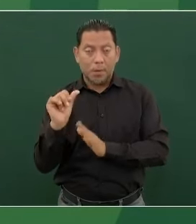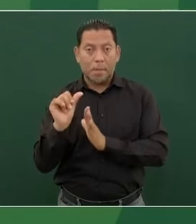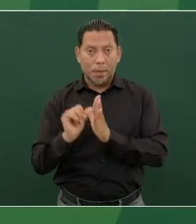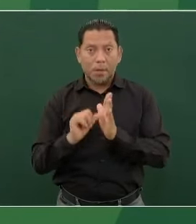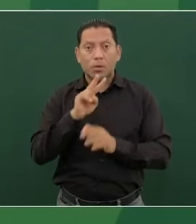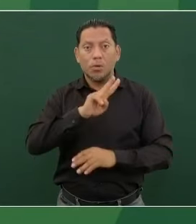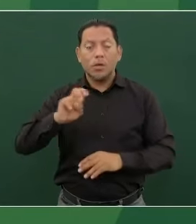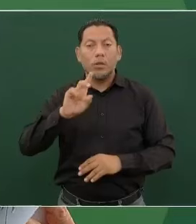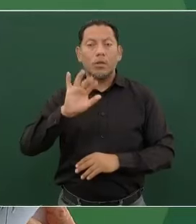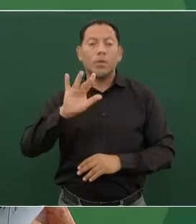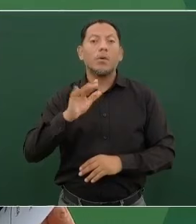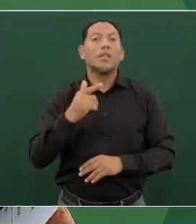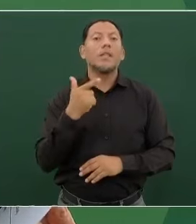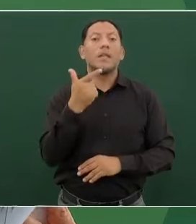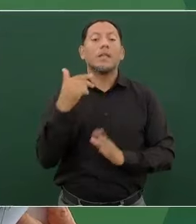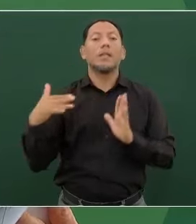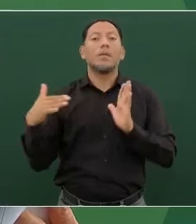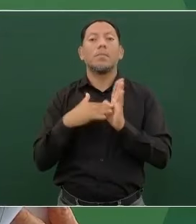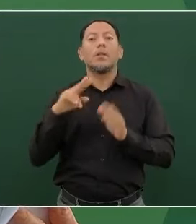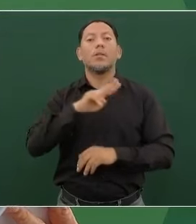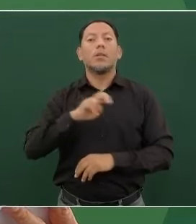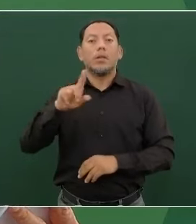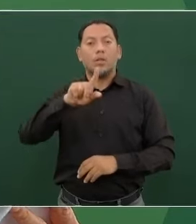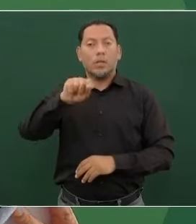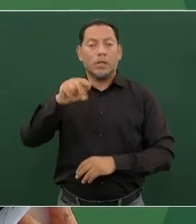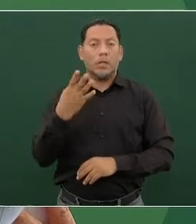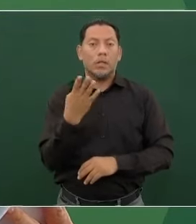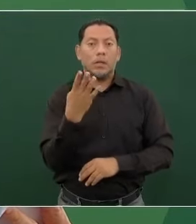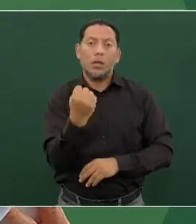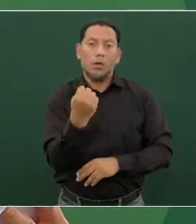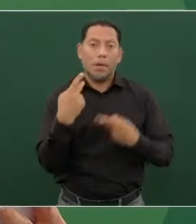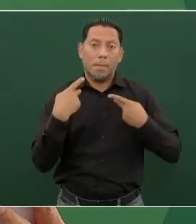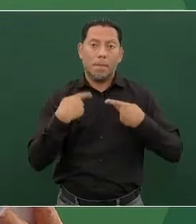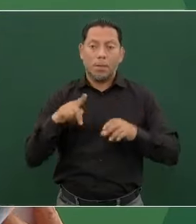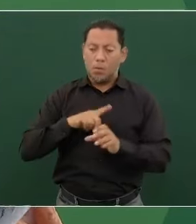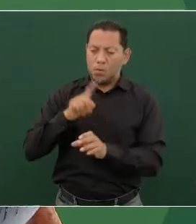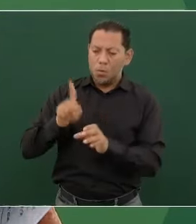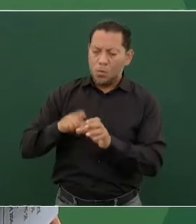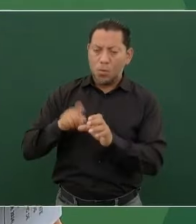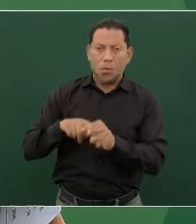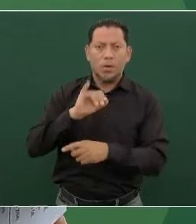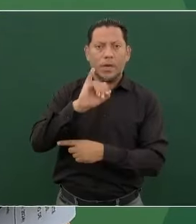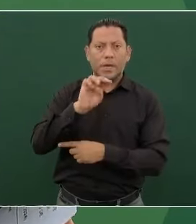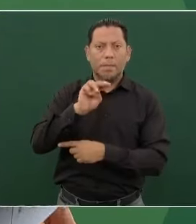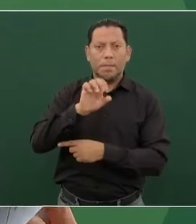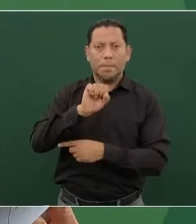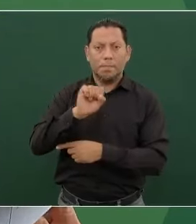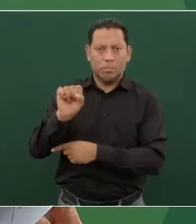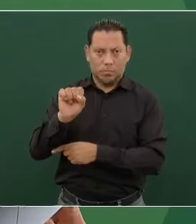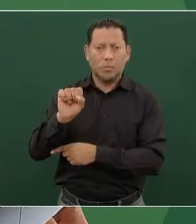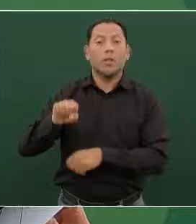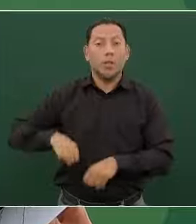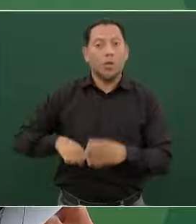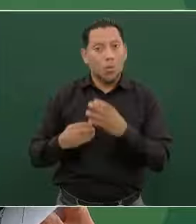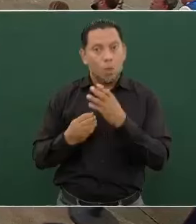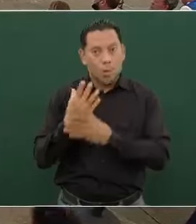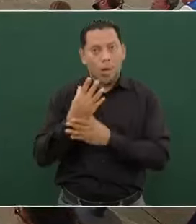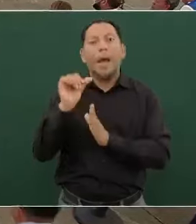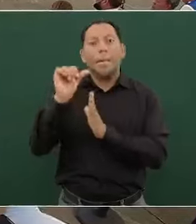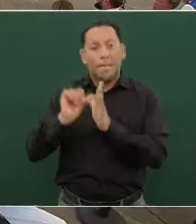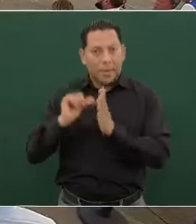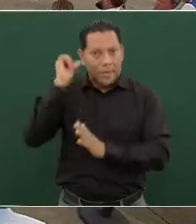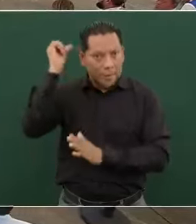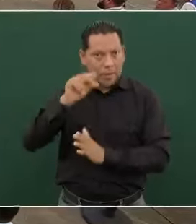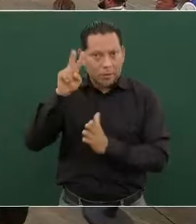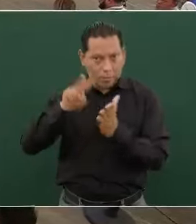257 mil 279 afiliados al IMSS. Además, con corte al mes de abril